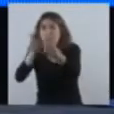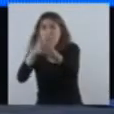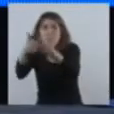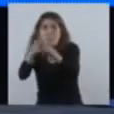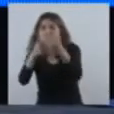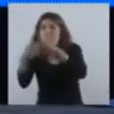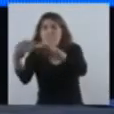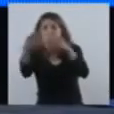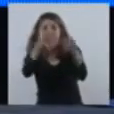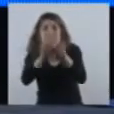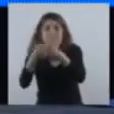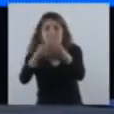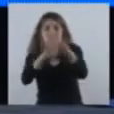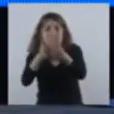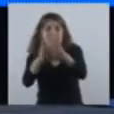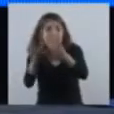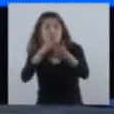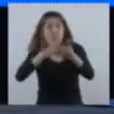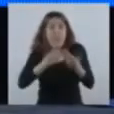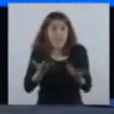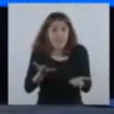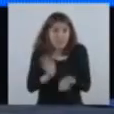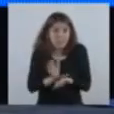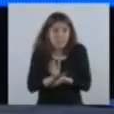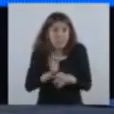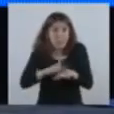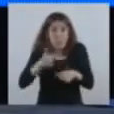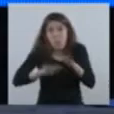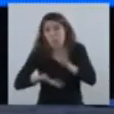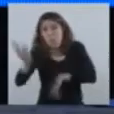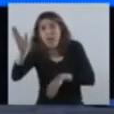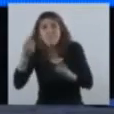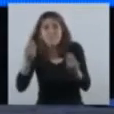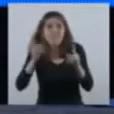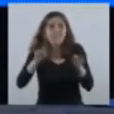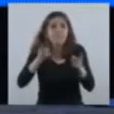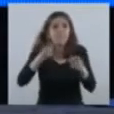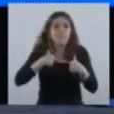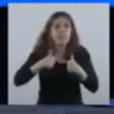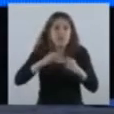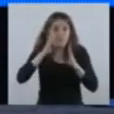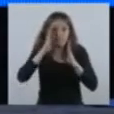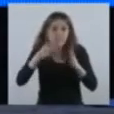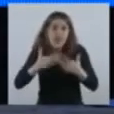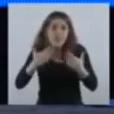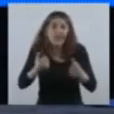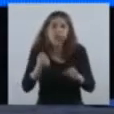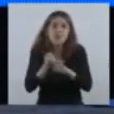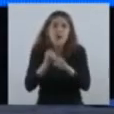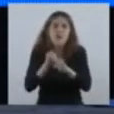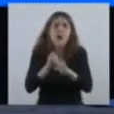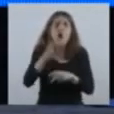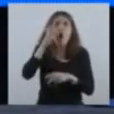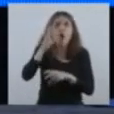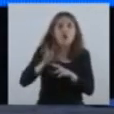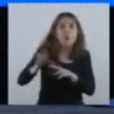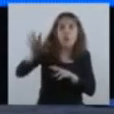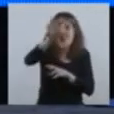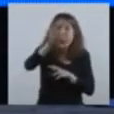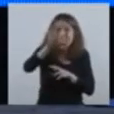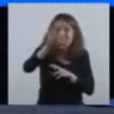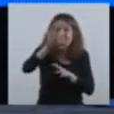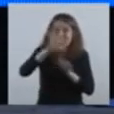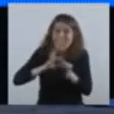Entonces, ayer decidí concentrar el esfuerzo en esas 8 provincias. Porque esas 8